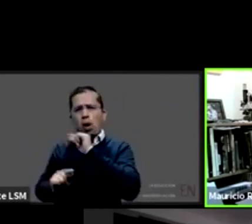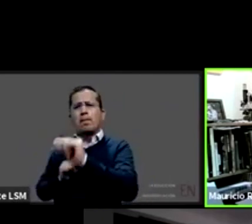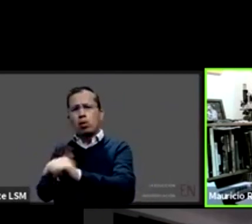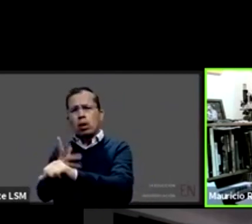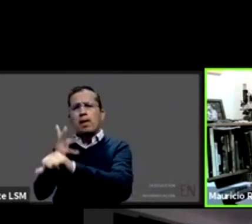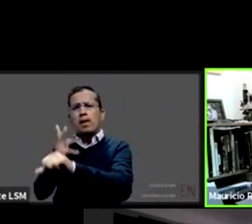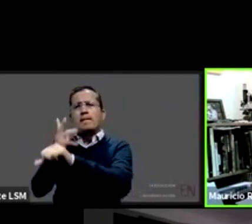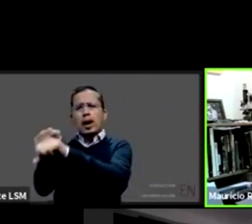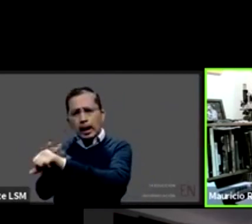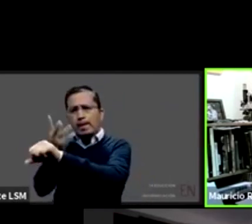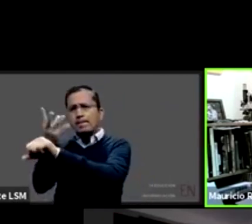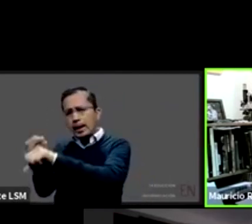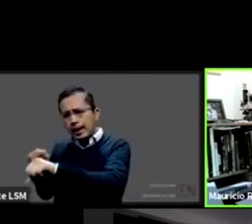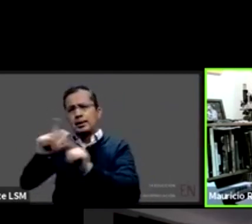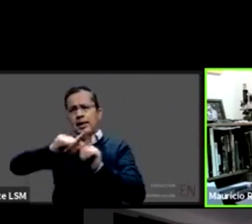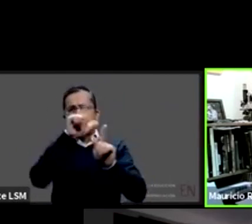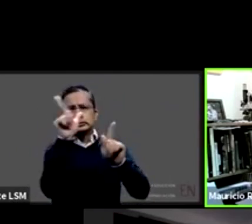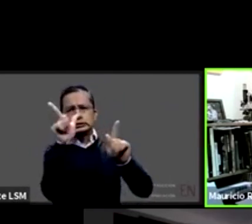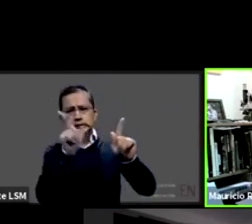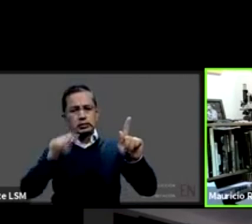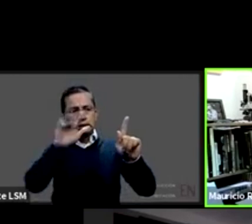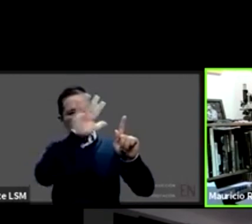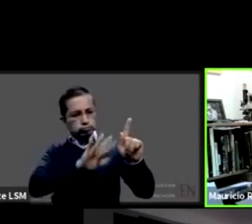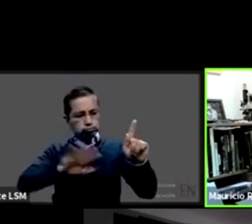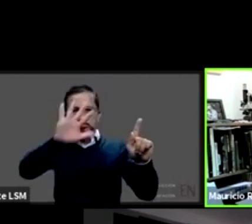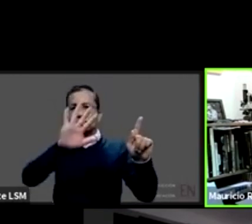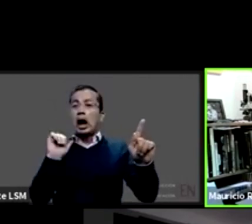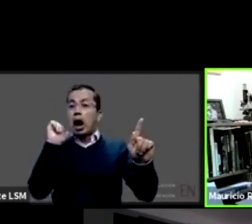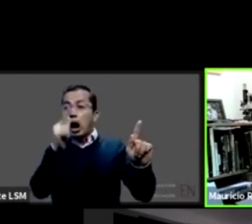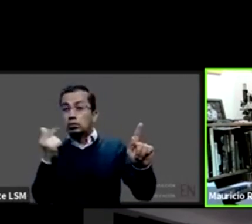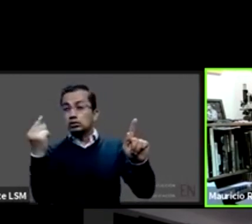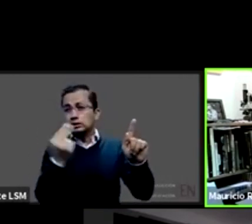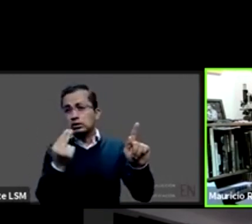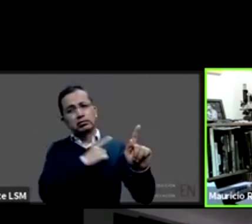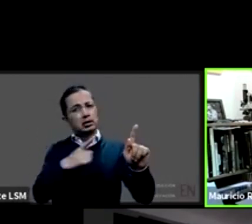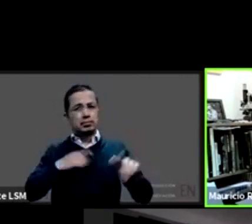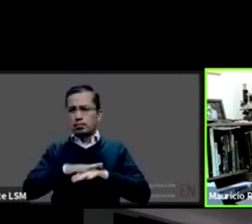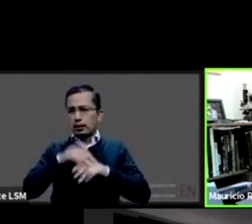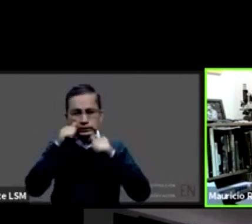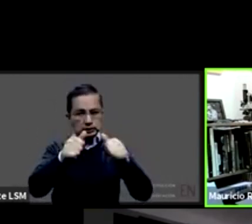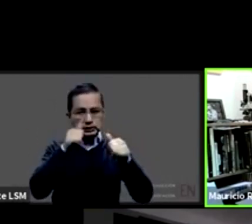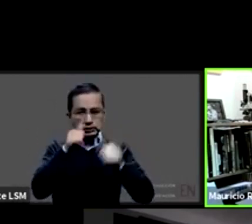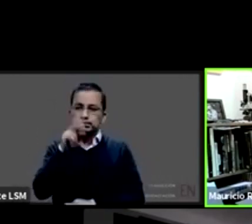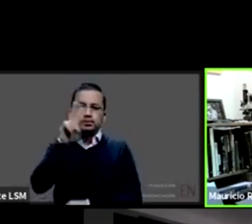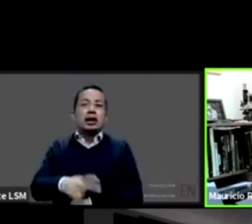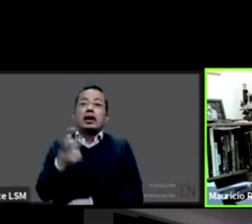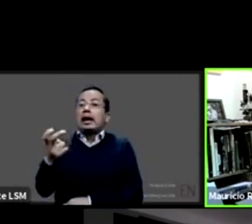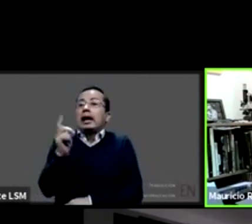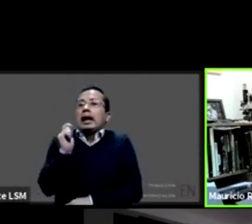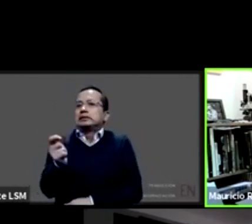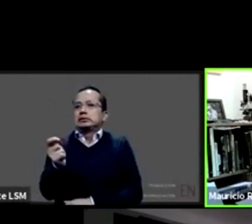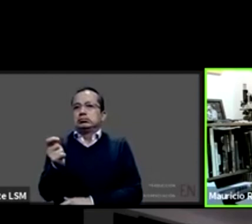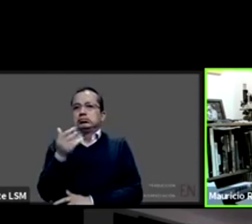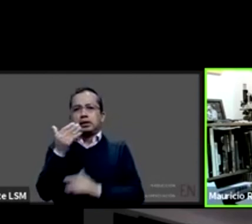y la capacidad de atender cualquier situación eso es también crecimiento eso es madurez eso es eso es evolucionar hacia